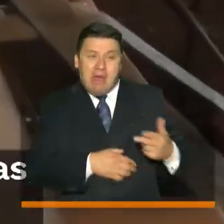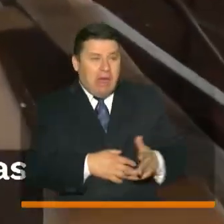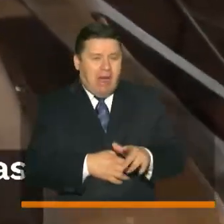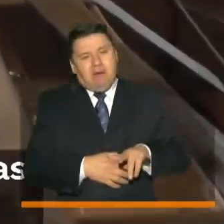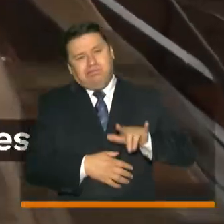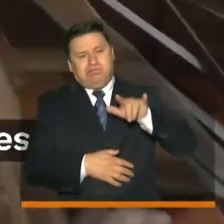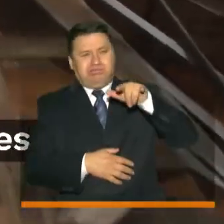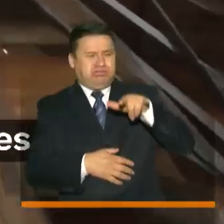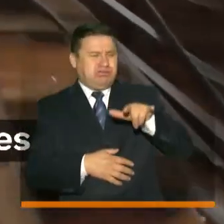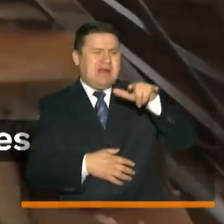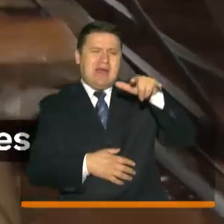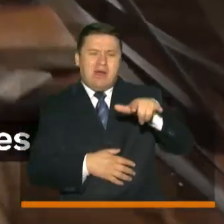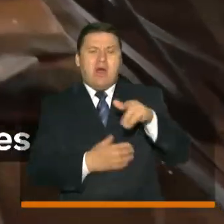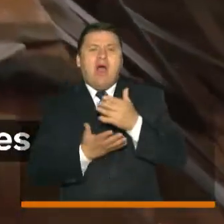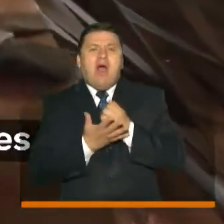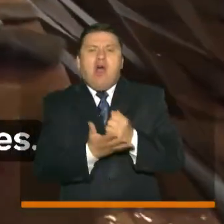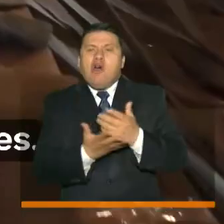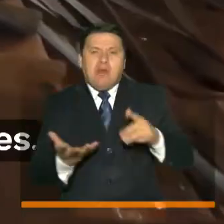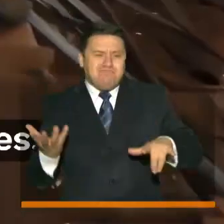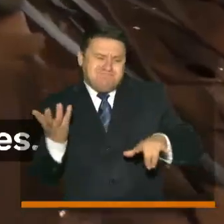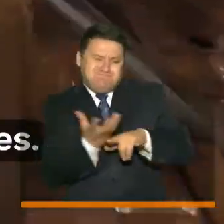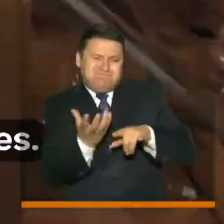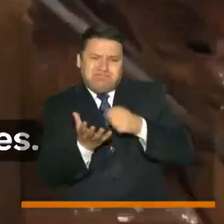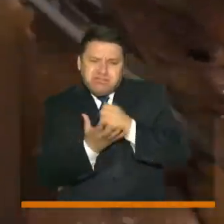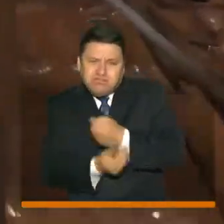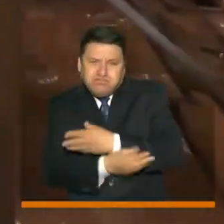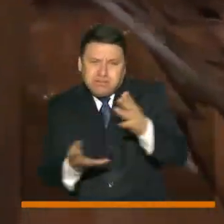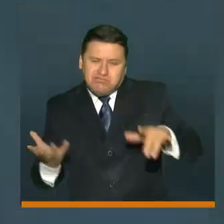con seguridad y pueden llevar esas ayudas importantes.